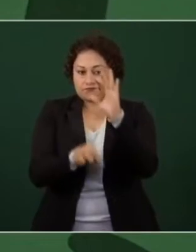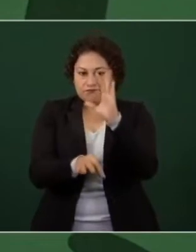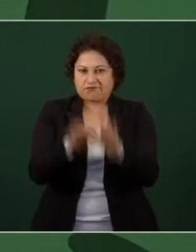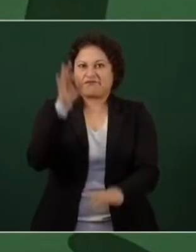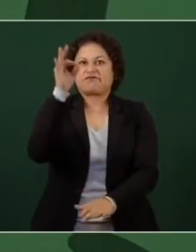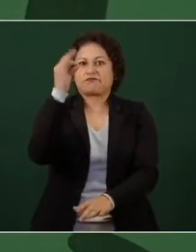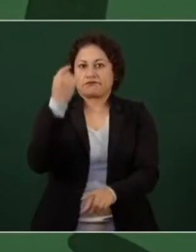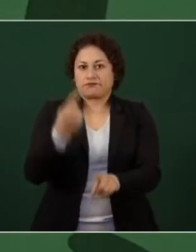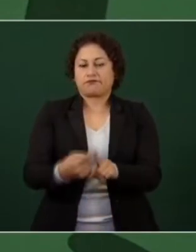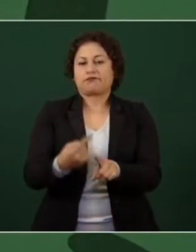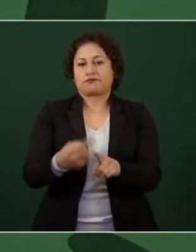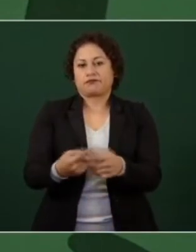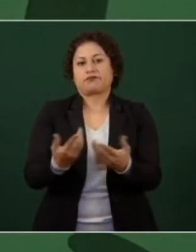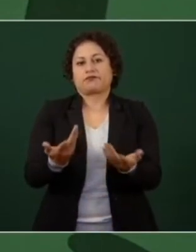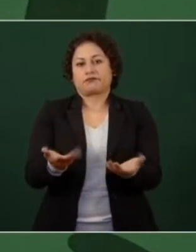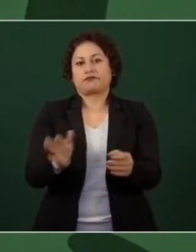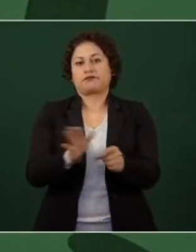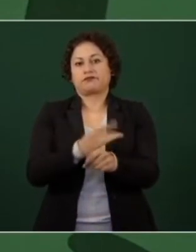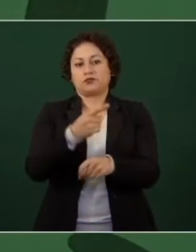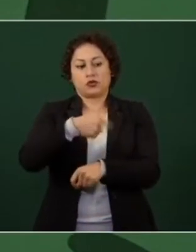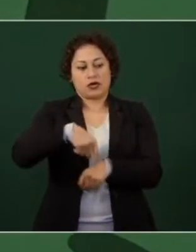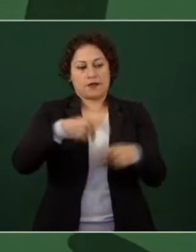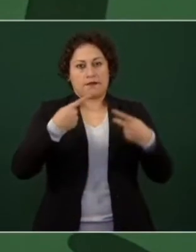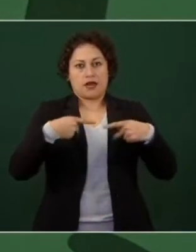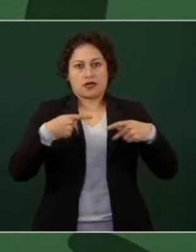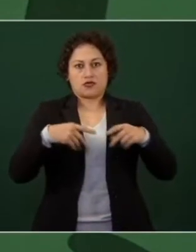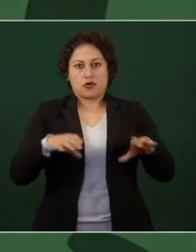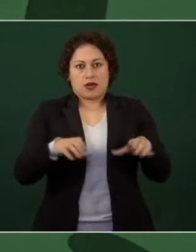porque estos fueron los que operaron